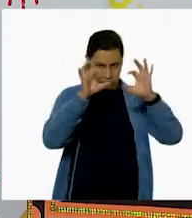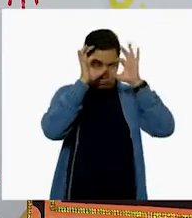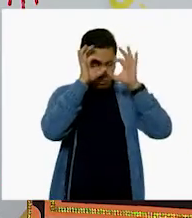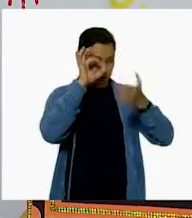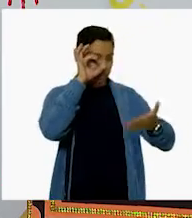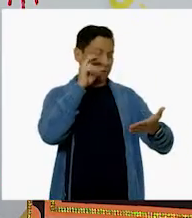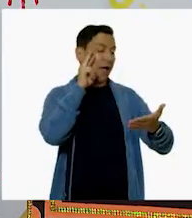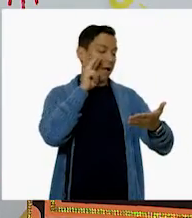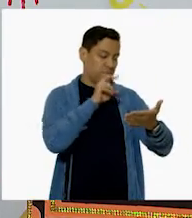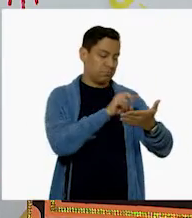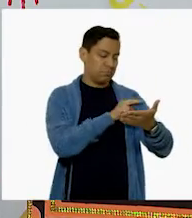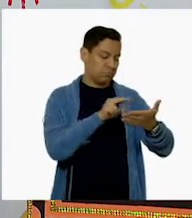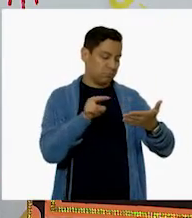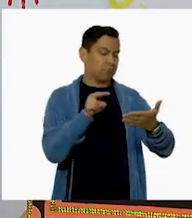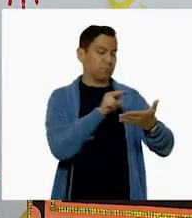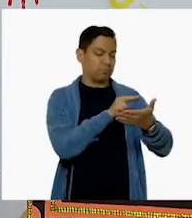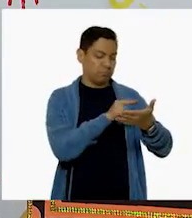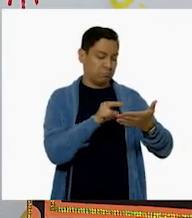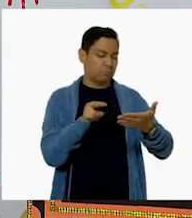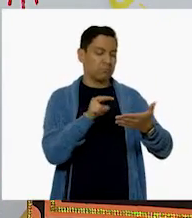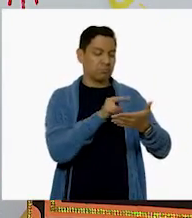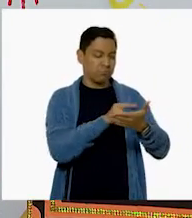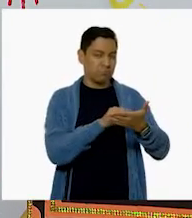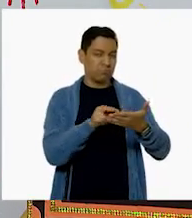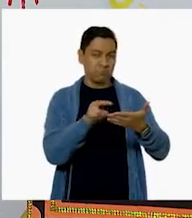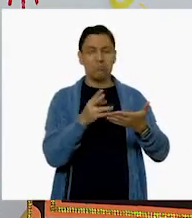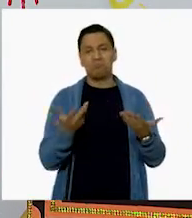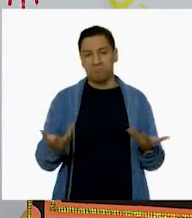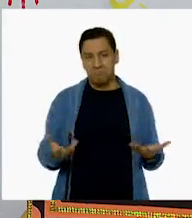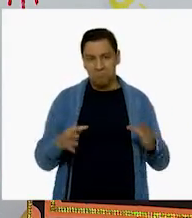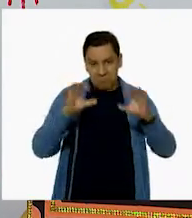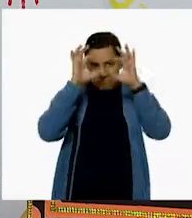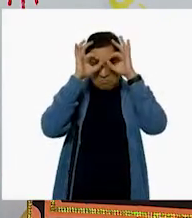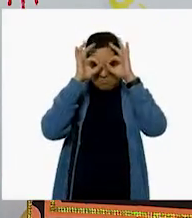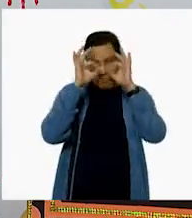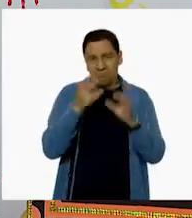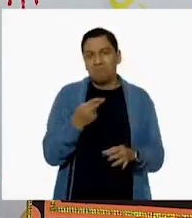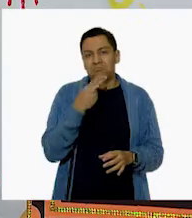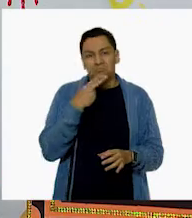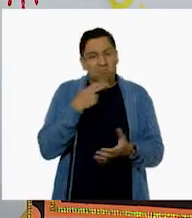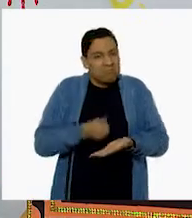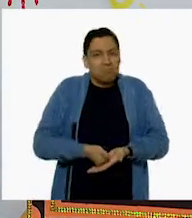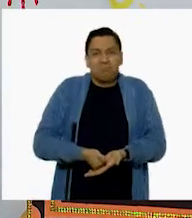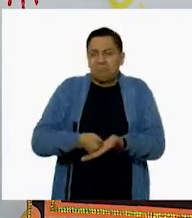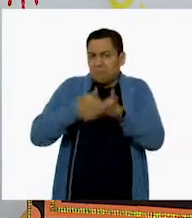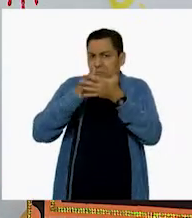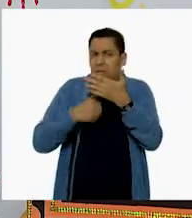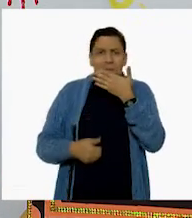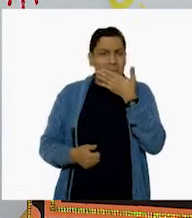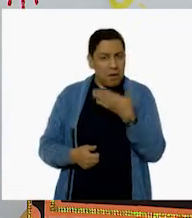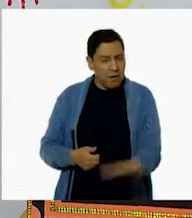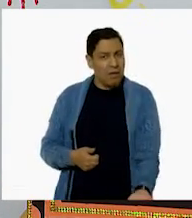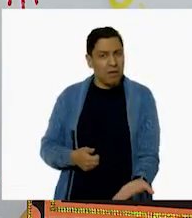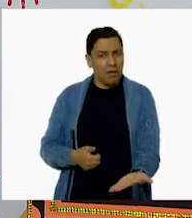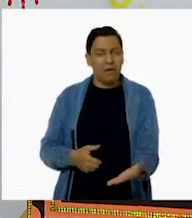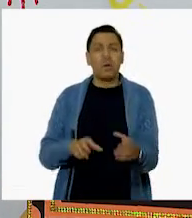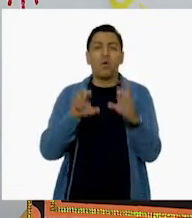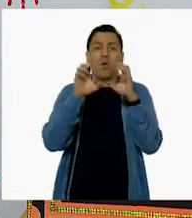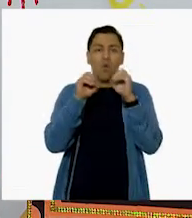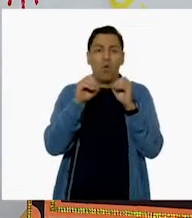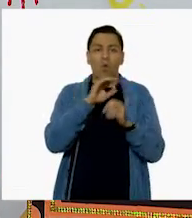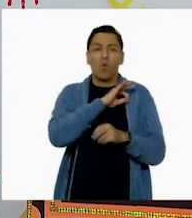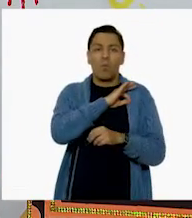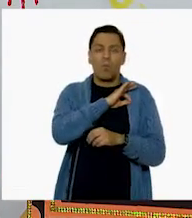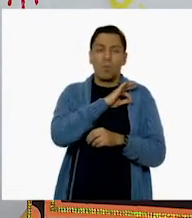vista cuando podemos leer y si nos damos cuenta y lo vemos bien, podemos también